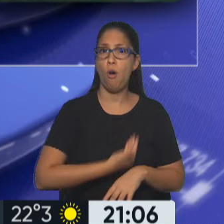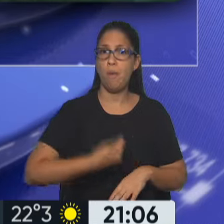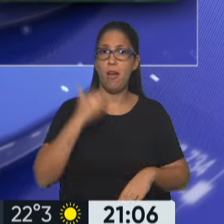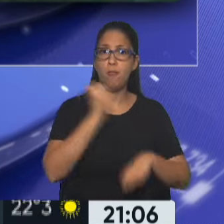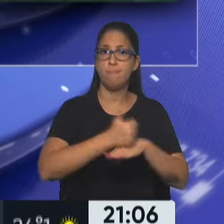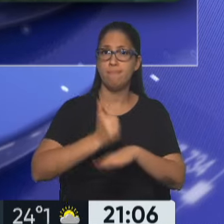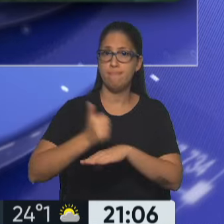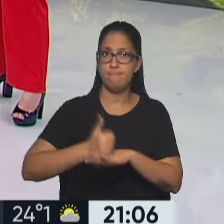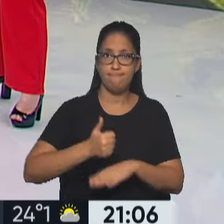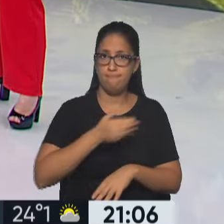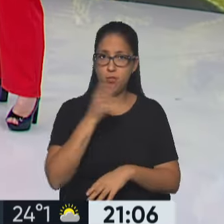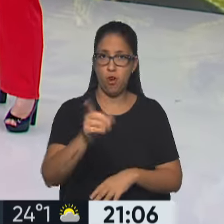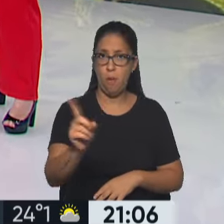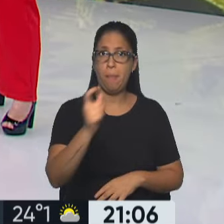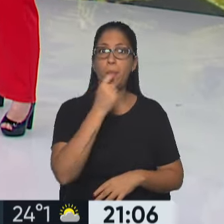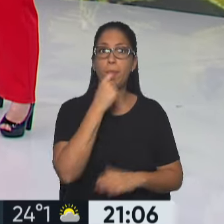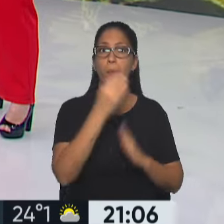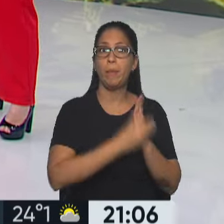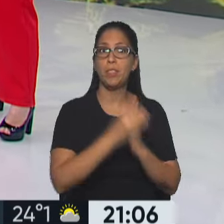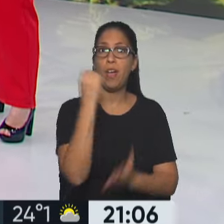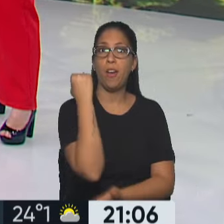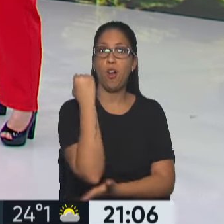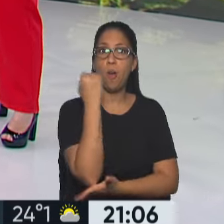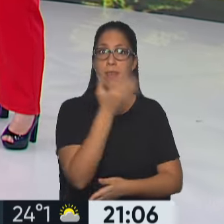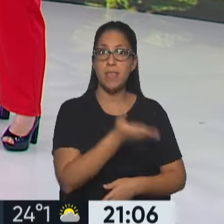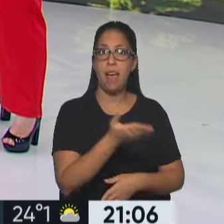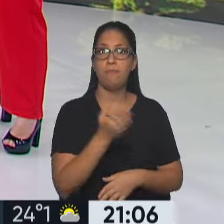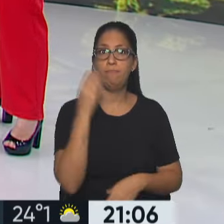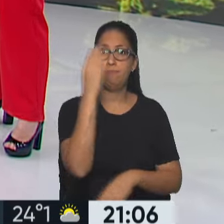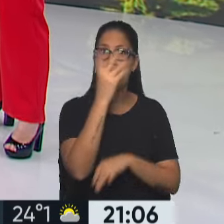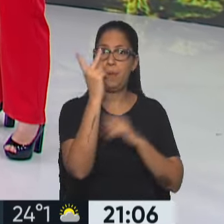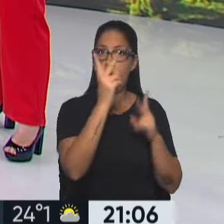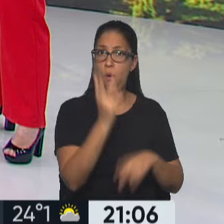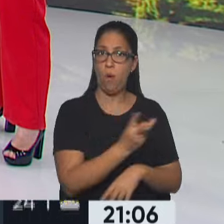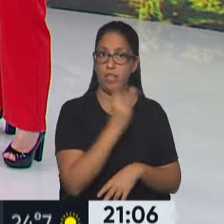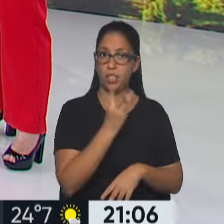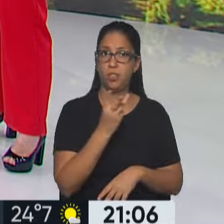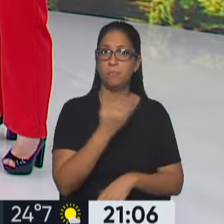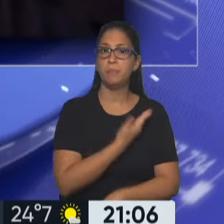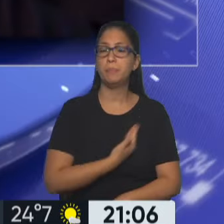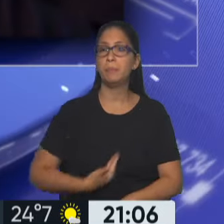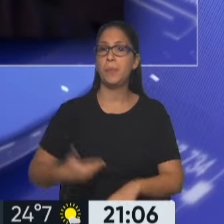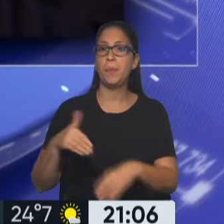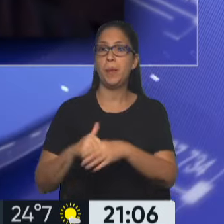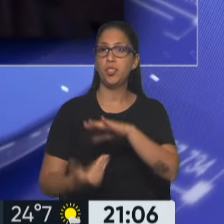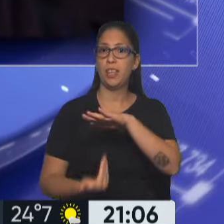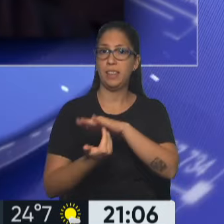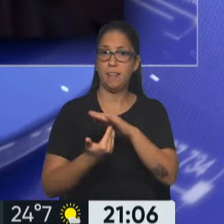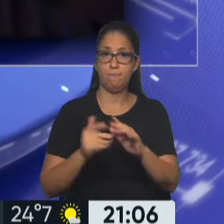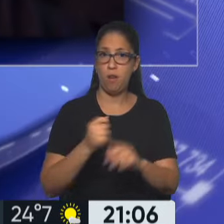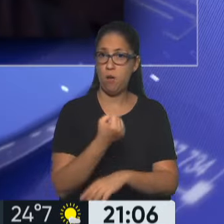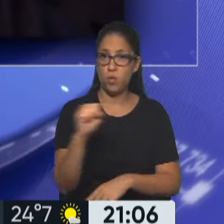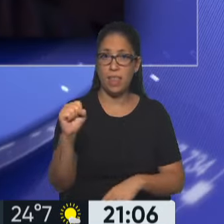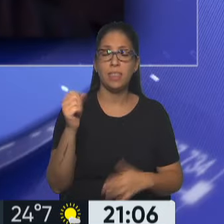figuras muy importantes como el ministro de Economía que estaba en Washington, el presidente del Banco Central que tampoco estaba.